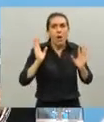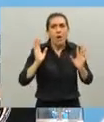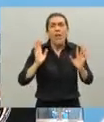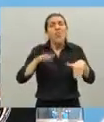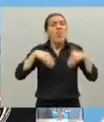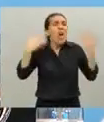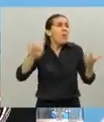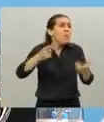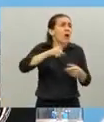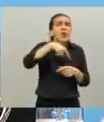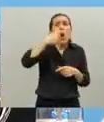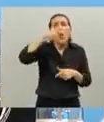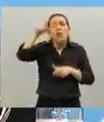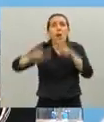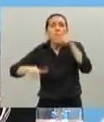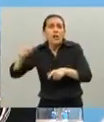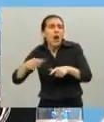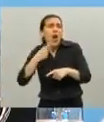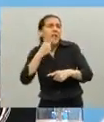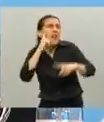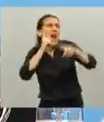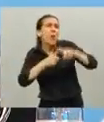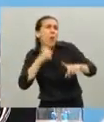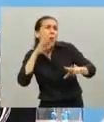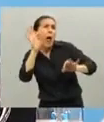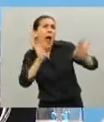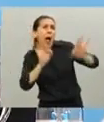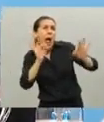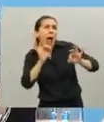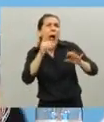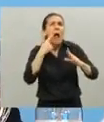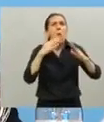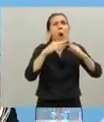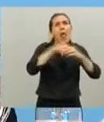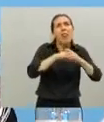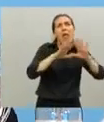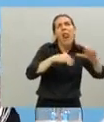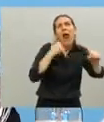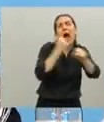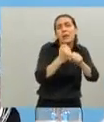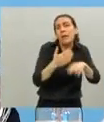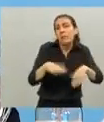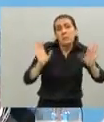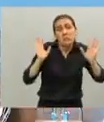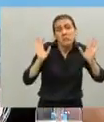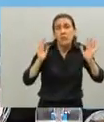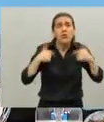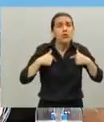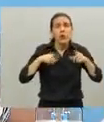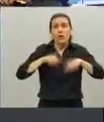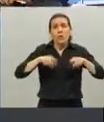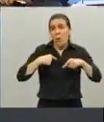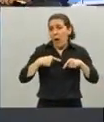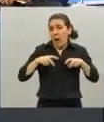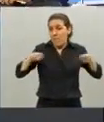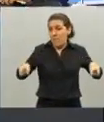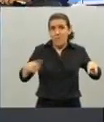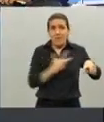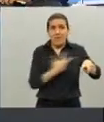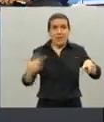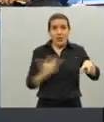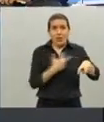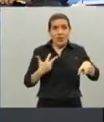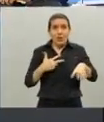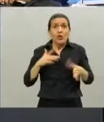el que quiera elucubrar sobre el tiempo de la cuarentena que elucubre yo siempre digo lo mismo los que estamos en esta mesa nos toca